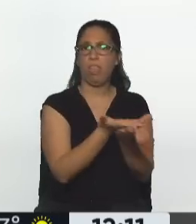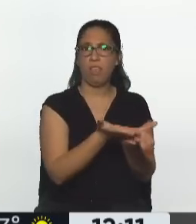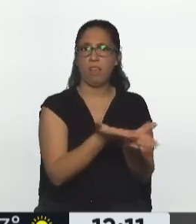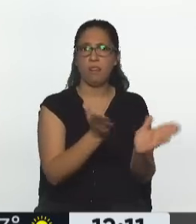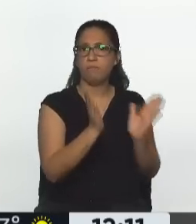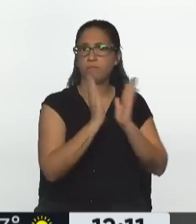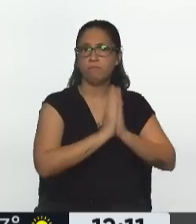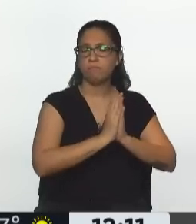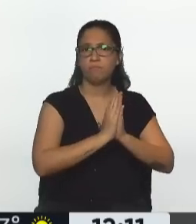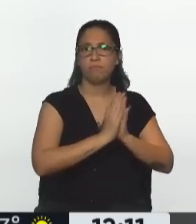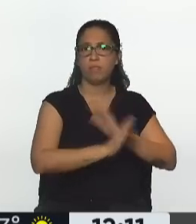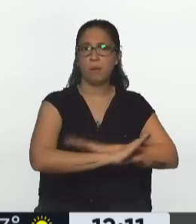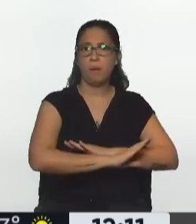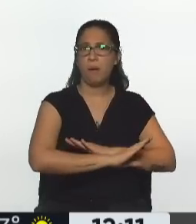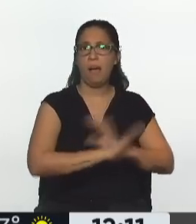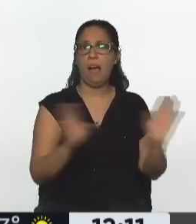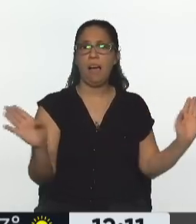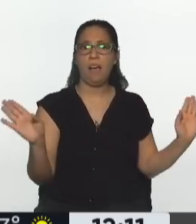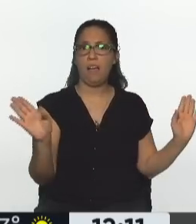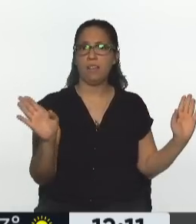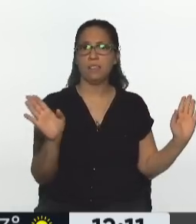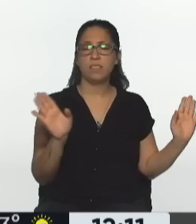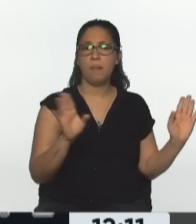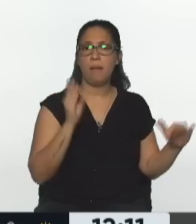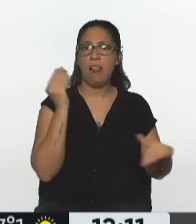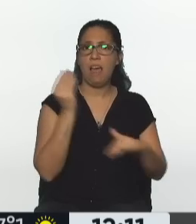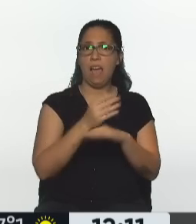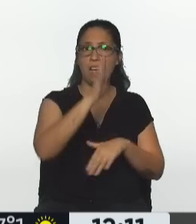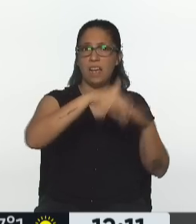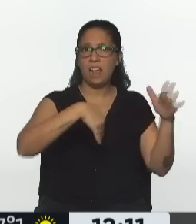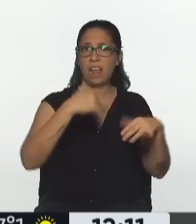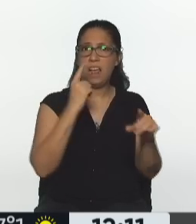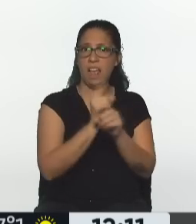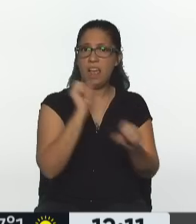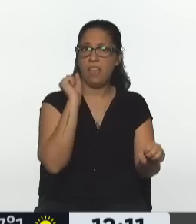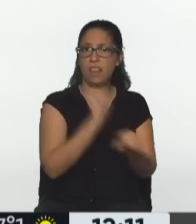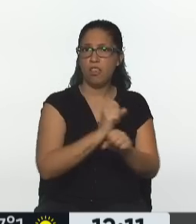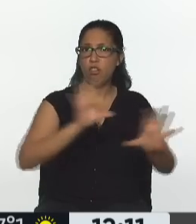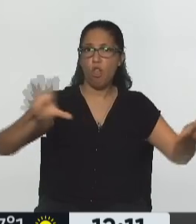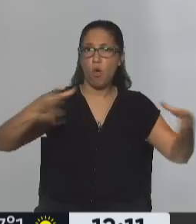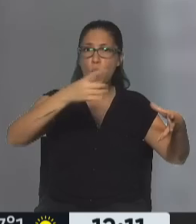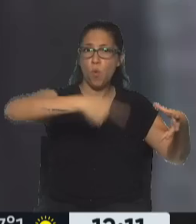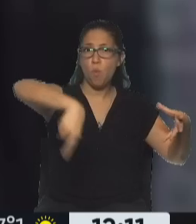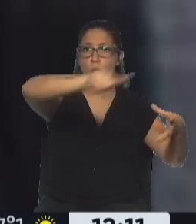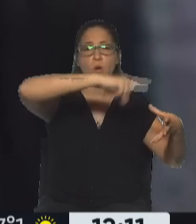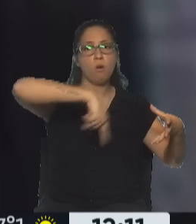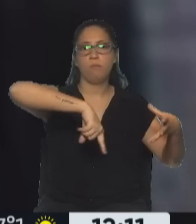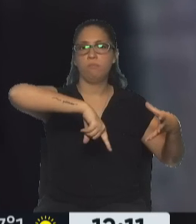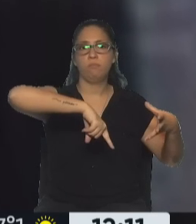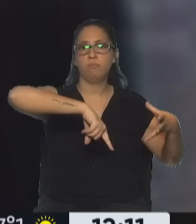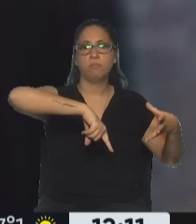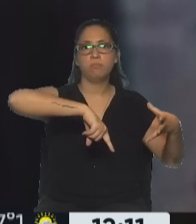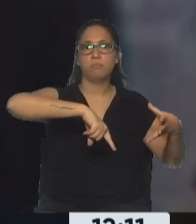desafuero para ser llamados también a indagatoria y detenidos, todo el grupo, toda vez que ellos